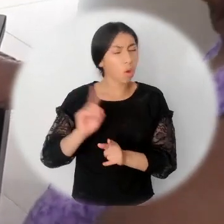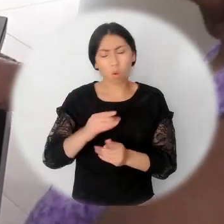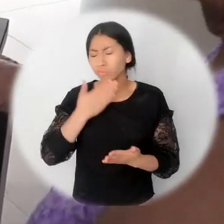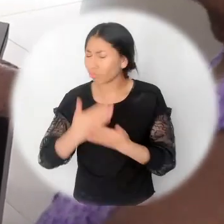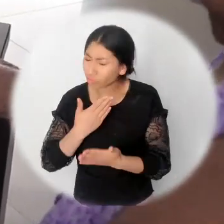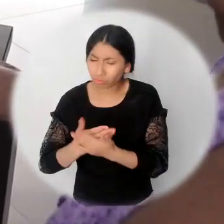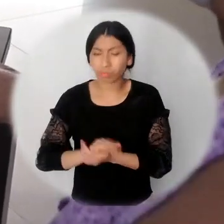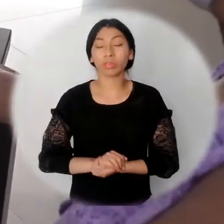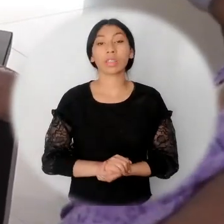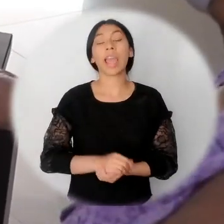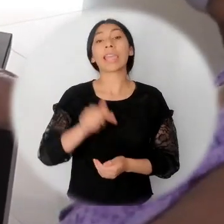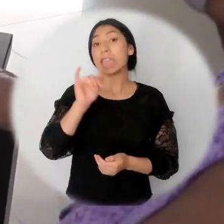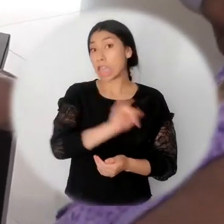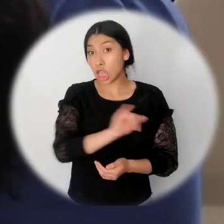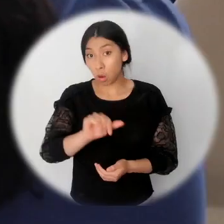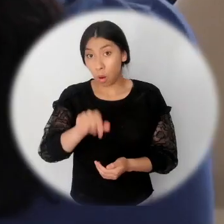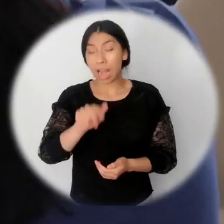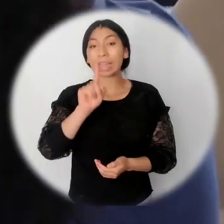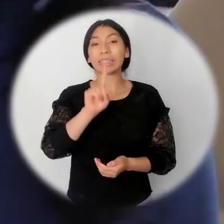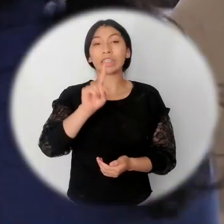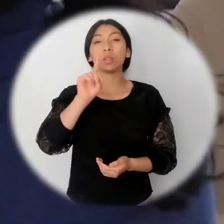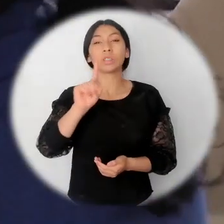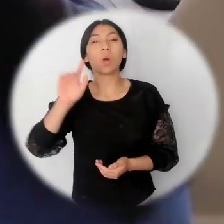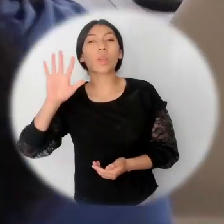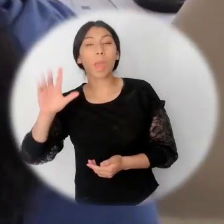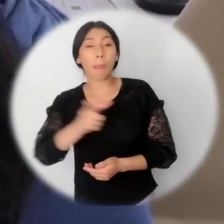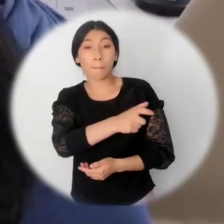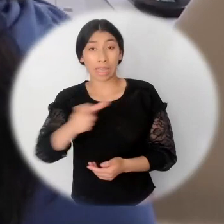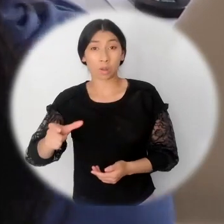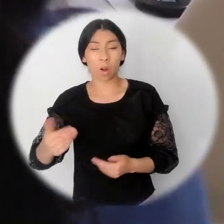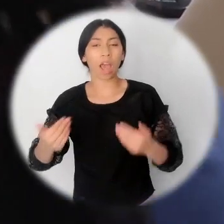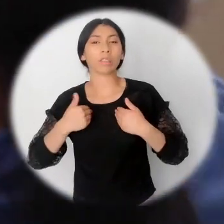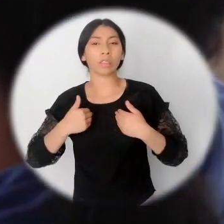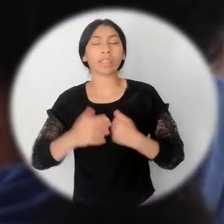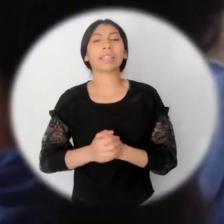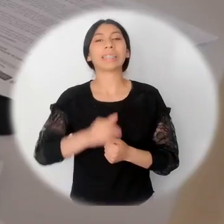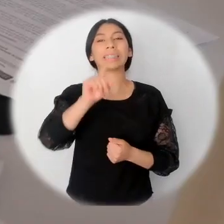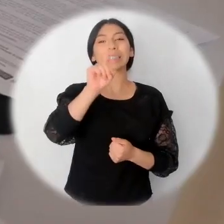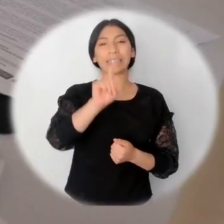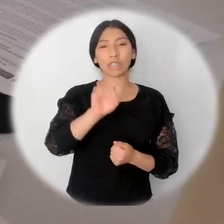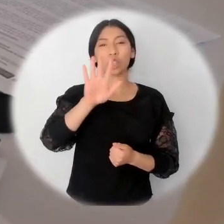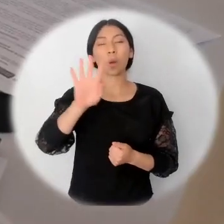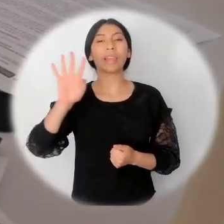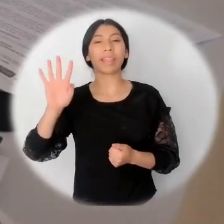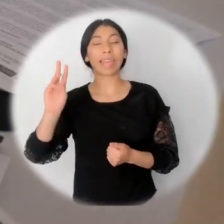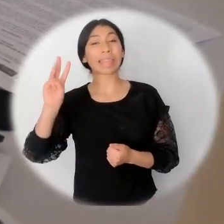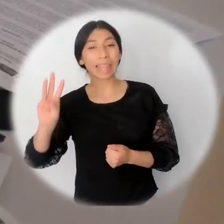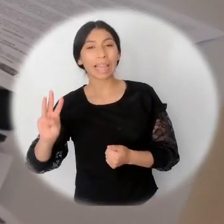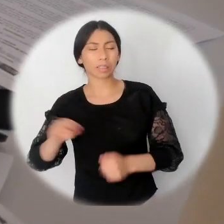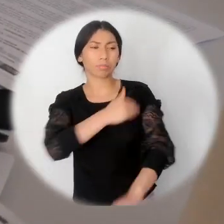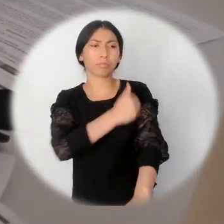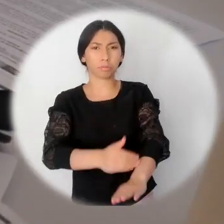Bendito señor que es. Como ella, 115 víctimas de la ruta apriorizada recibieron un total de 653 millones de pesos.